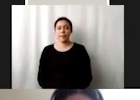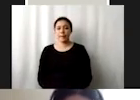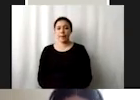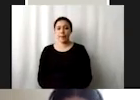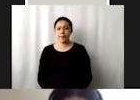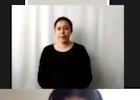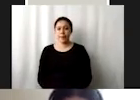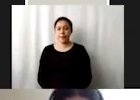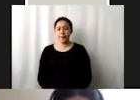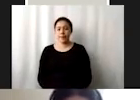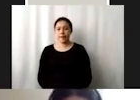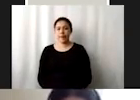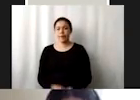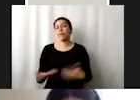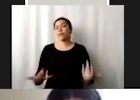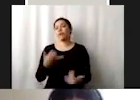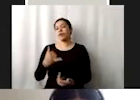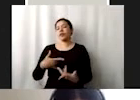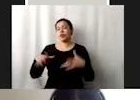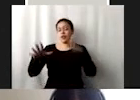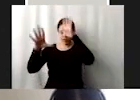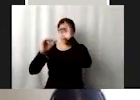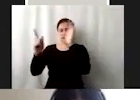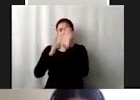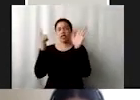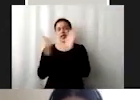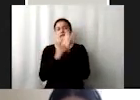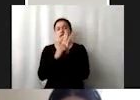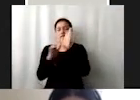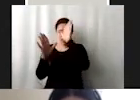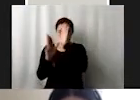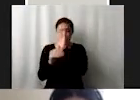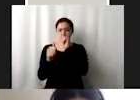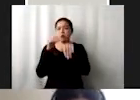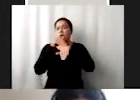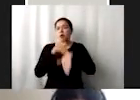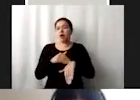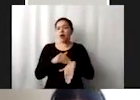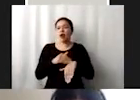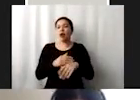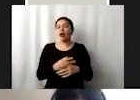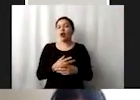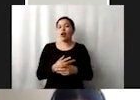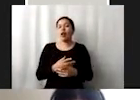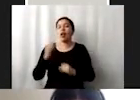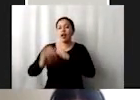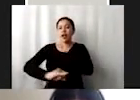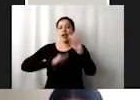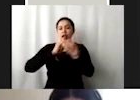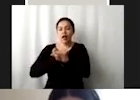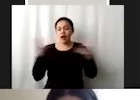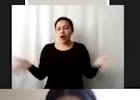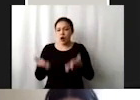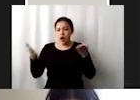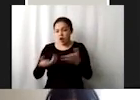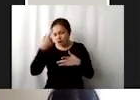y de conformidad con leyes nacionales y acuerdos cooperación internacional para crear capacidad